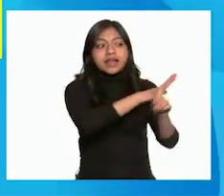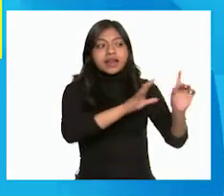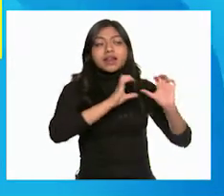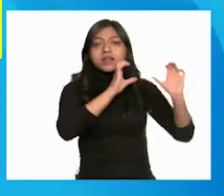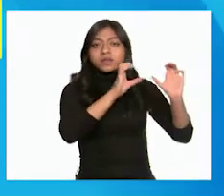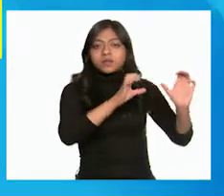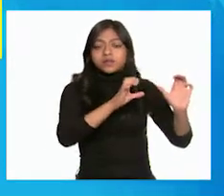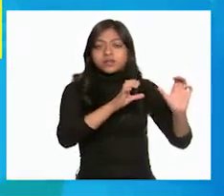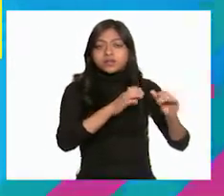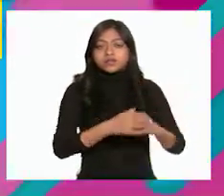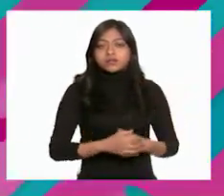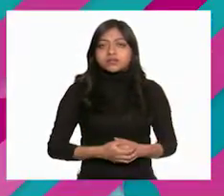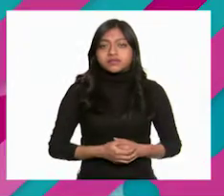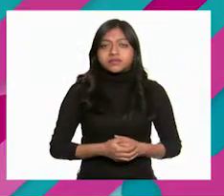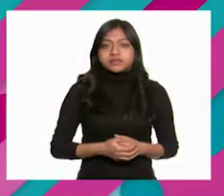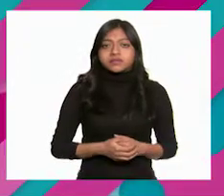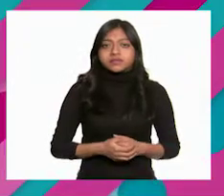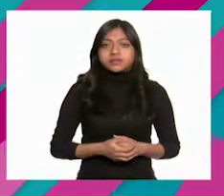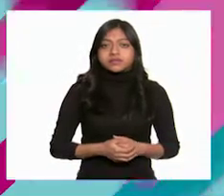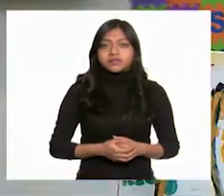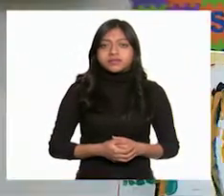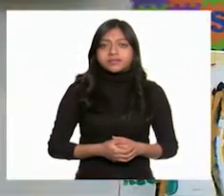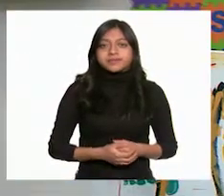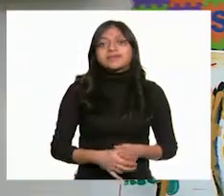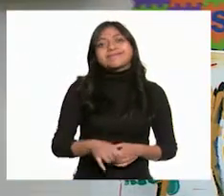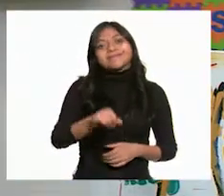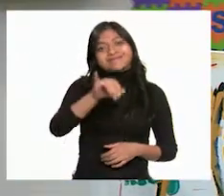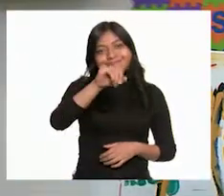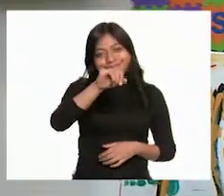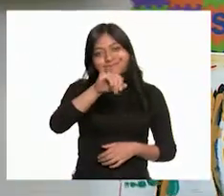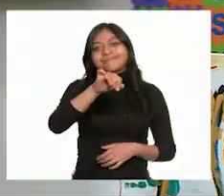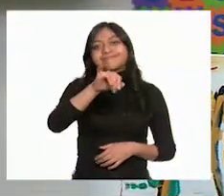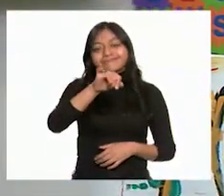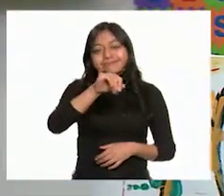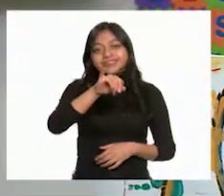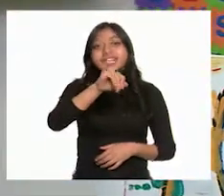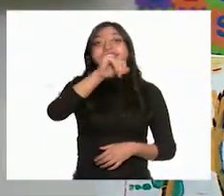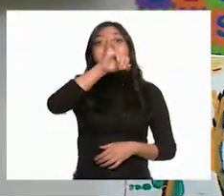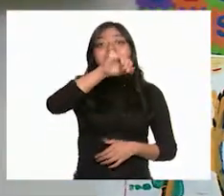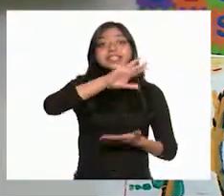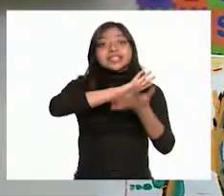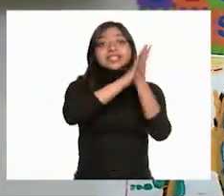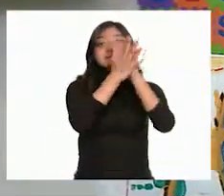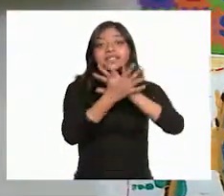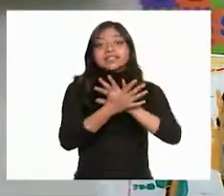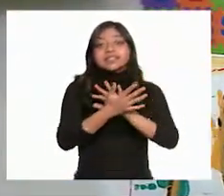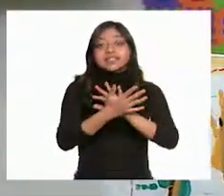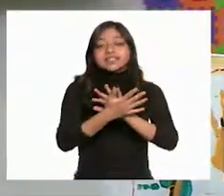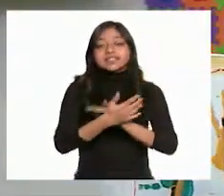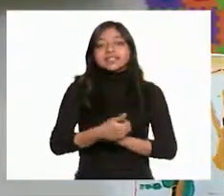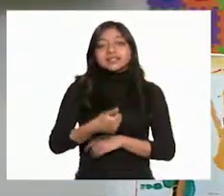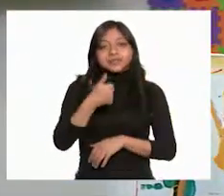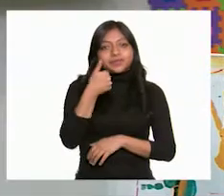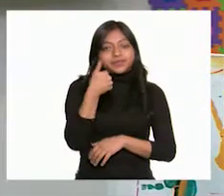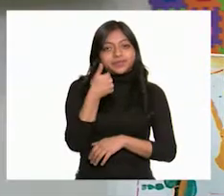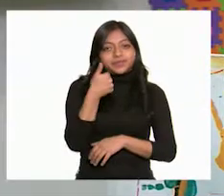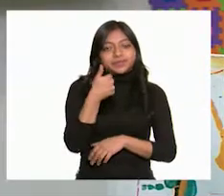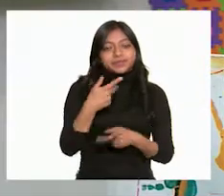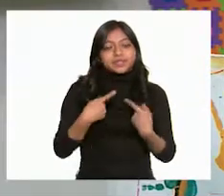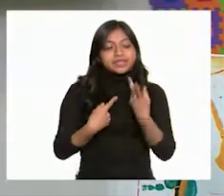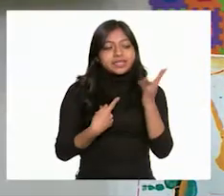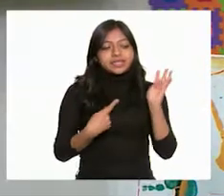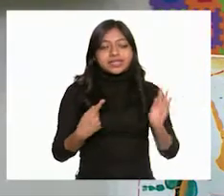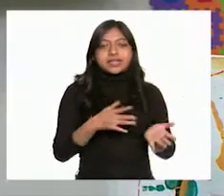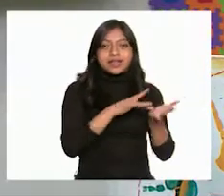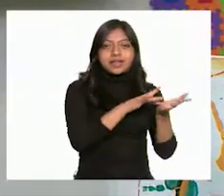medio ambiente? ¡Mmm! Sí, maestra. Apoyarse entre todas y todos las personas para